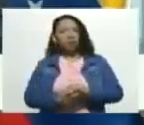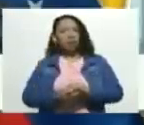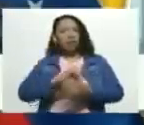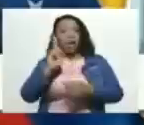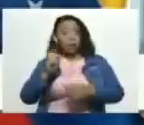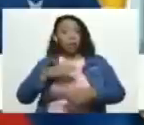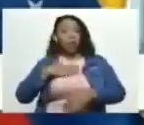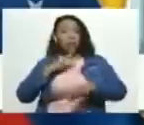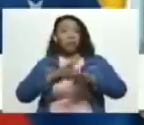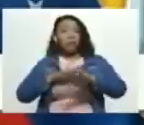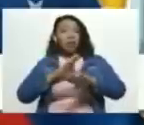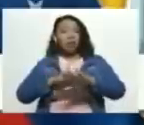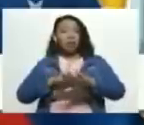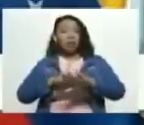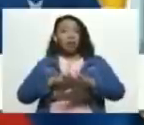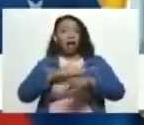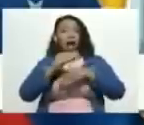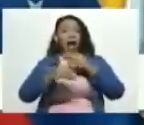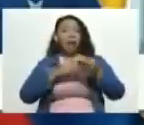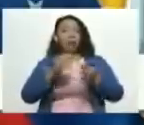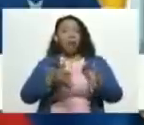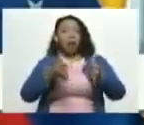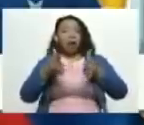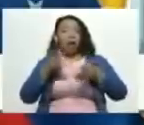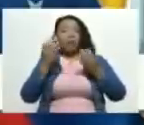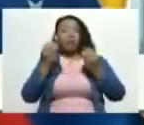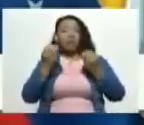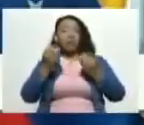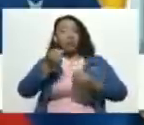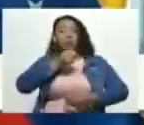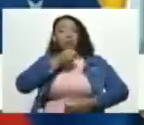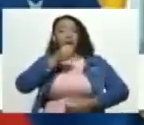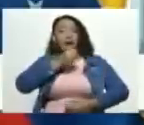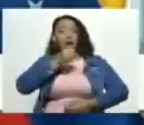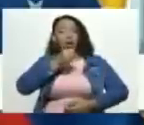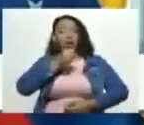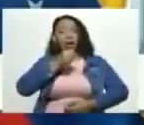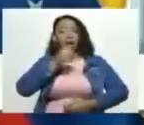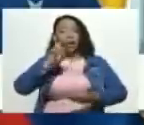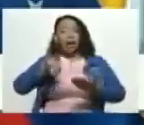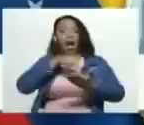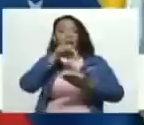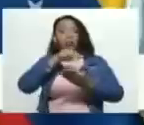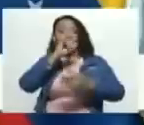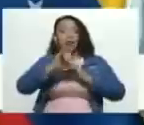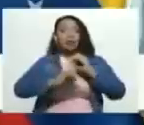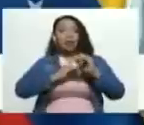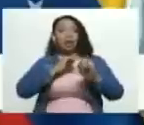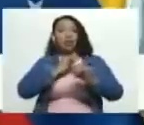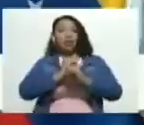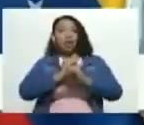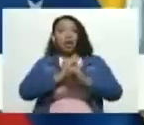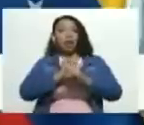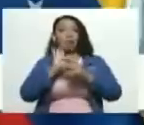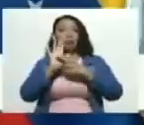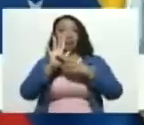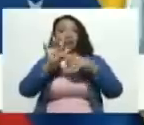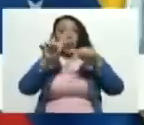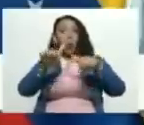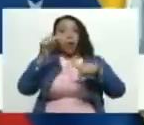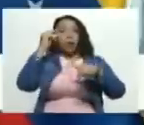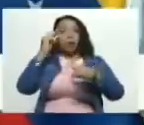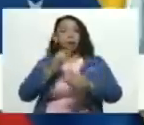hagamos un análisis aquí hay muchos periodistas nacionales internacionales en la red de prensa el día de hoy